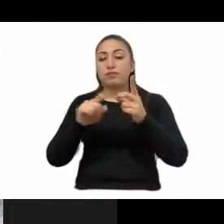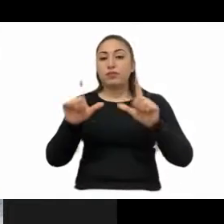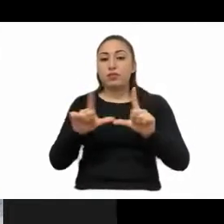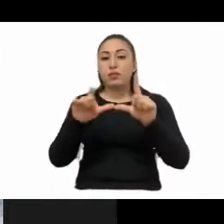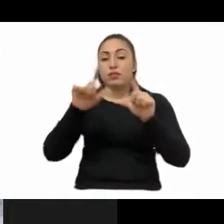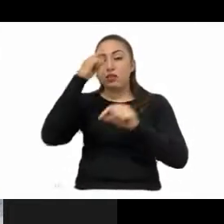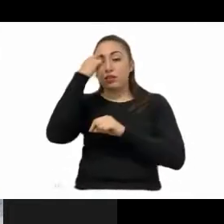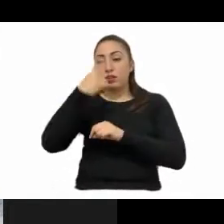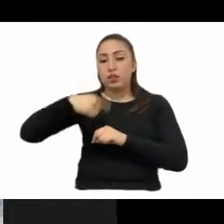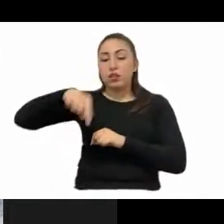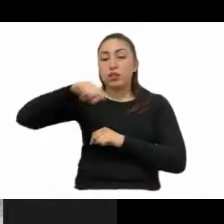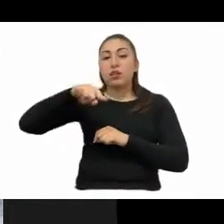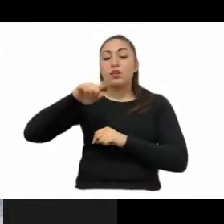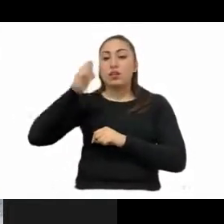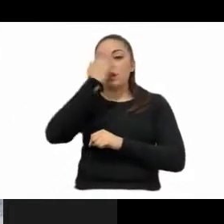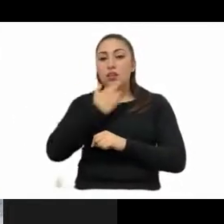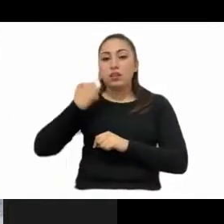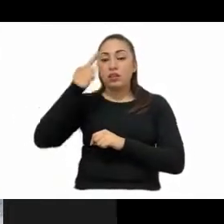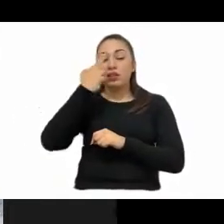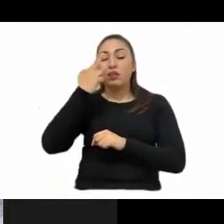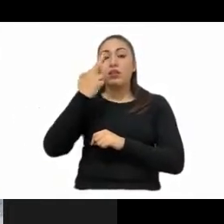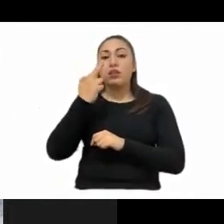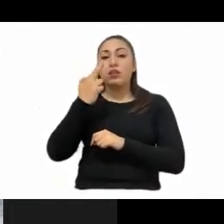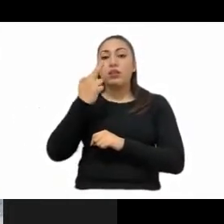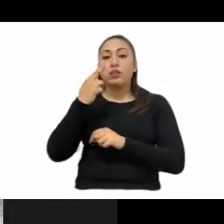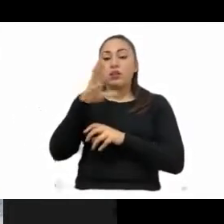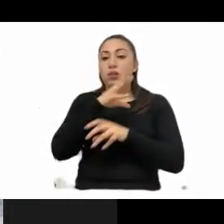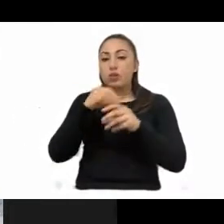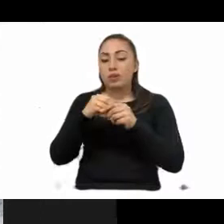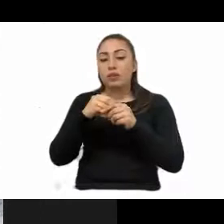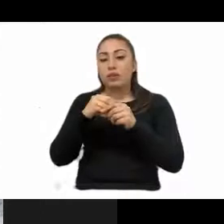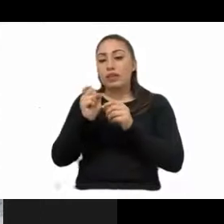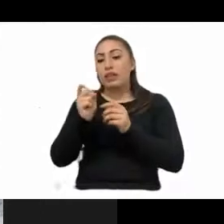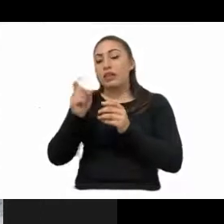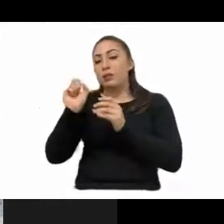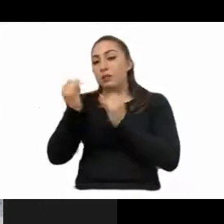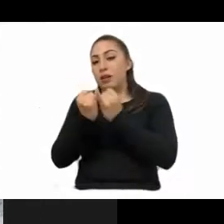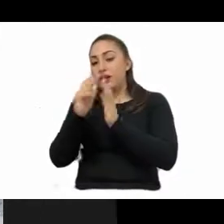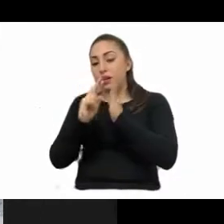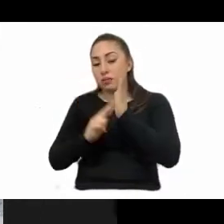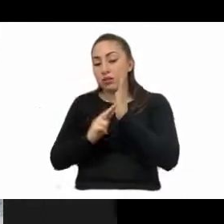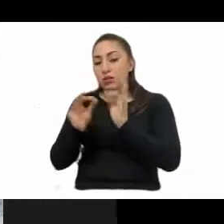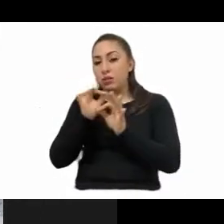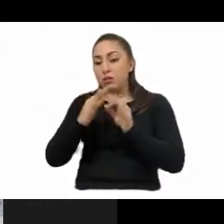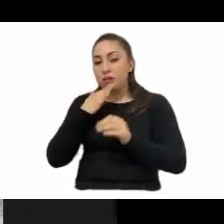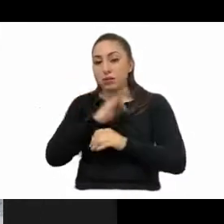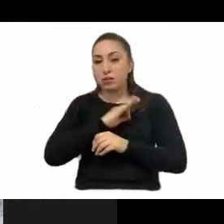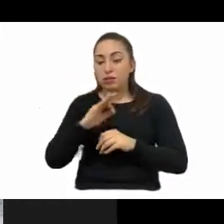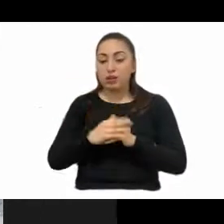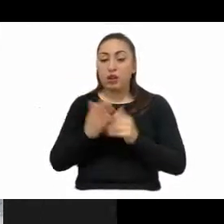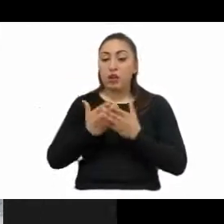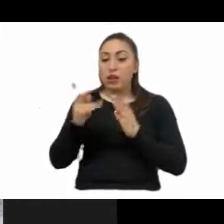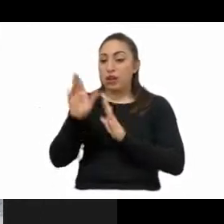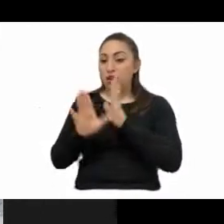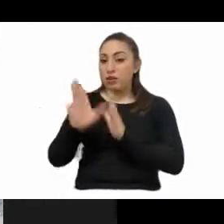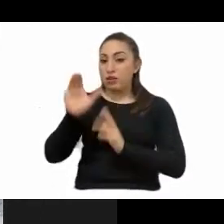funcionamiento de giros, avisos, con sujeción de leyes y reglamentos aplicables, es decir, que la Constitución de nuestra